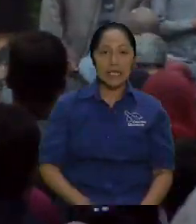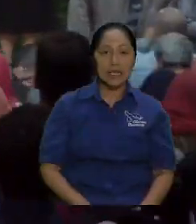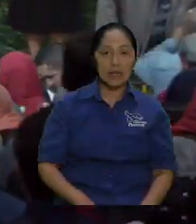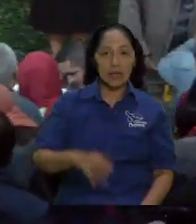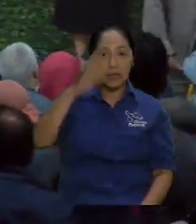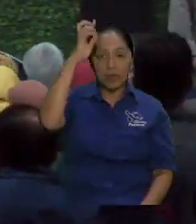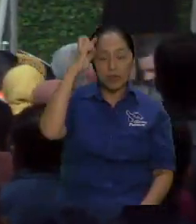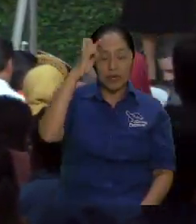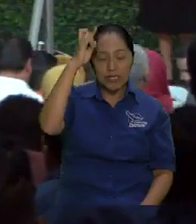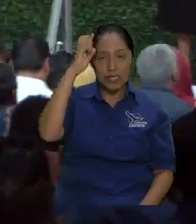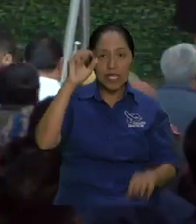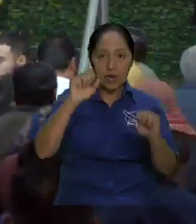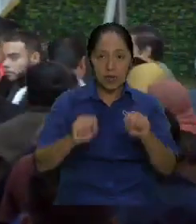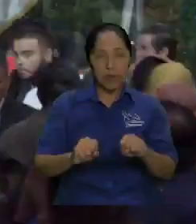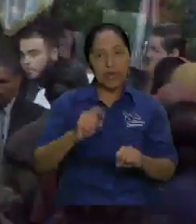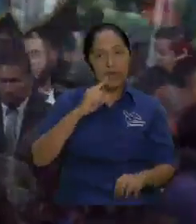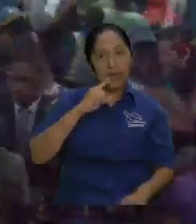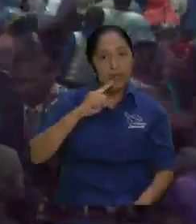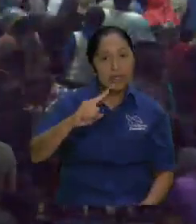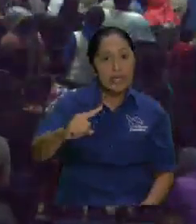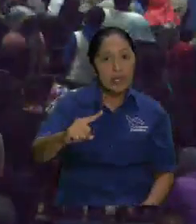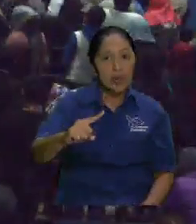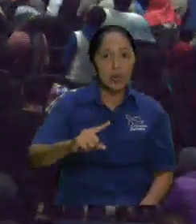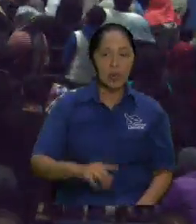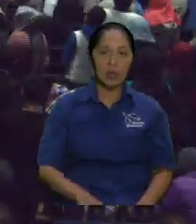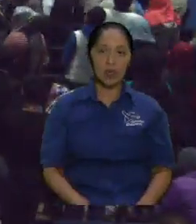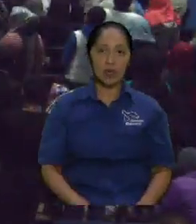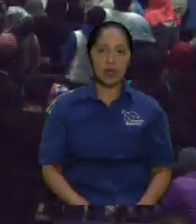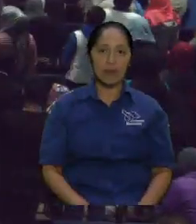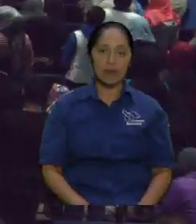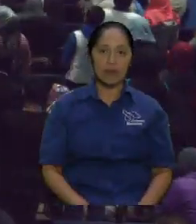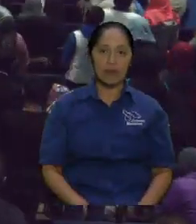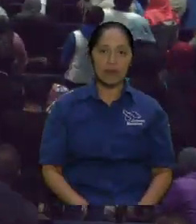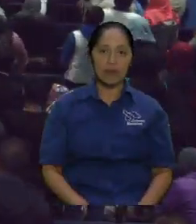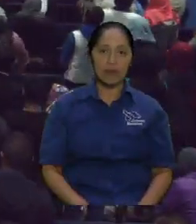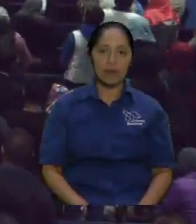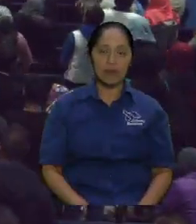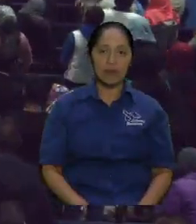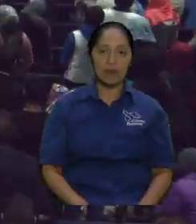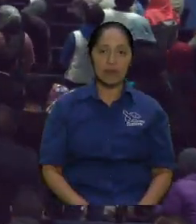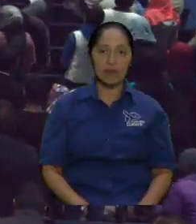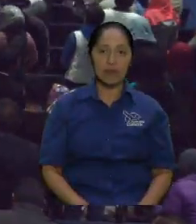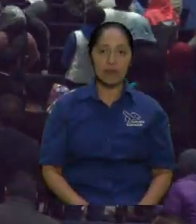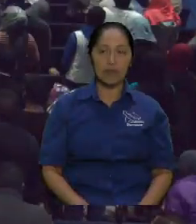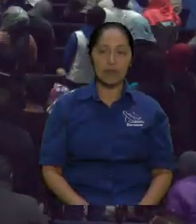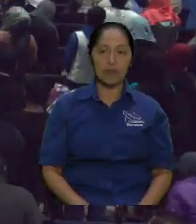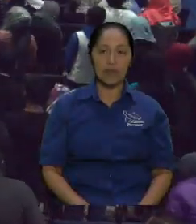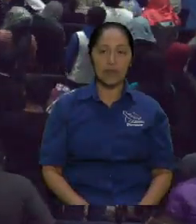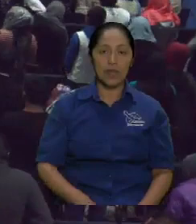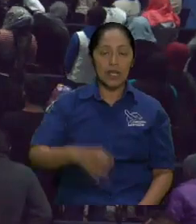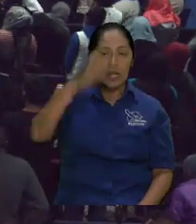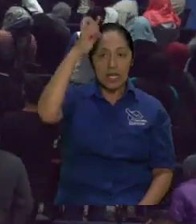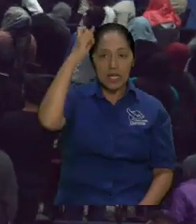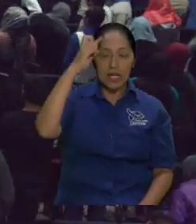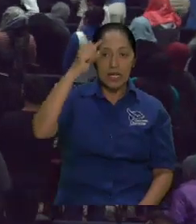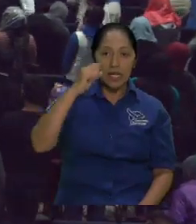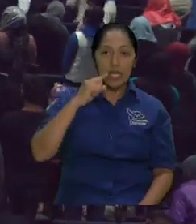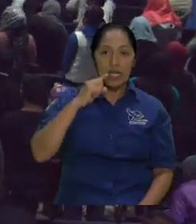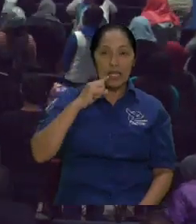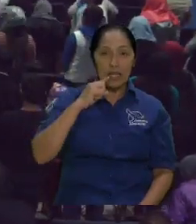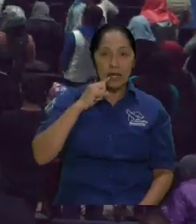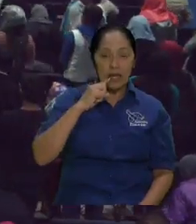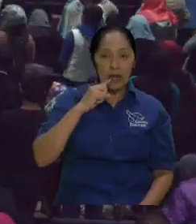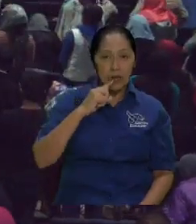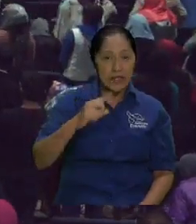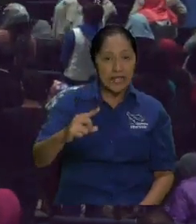poco la profecía no puede ser de ninguna manera cuantificada decir que es